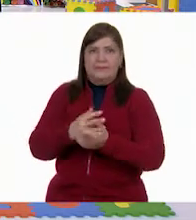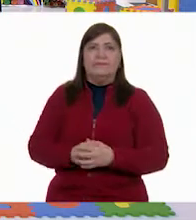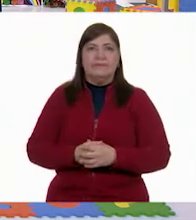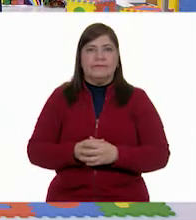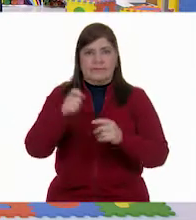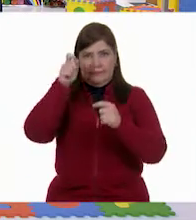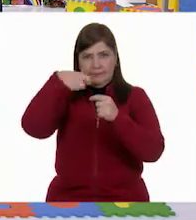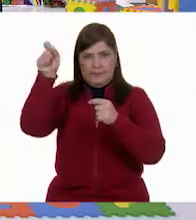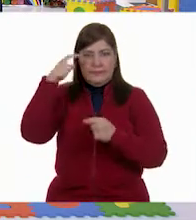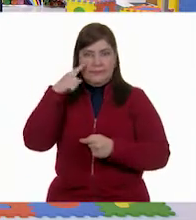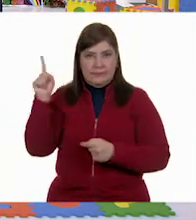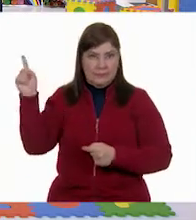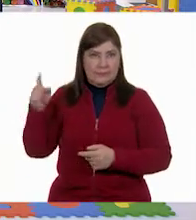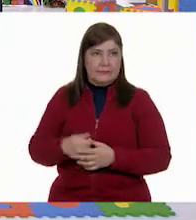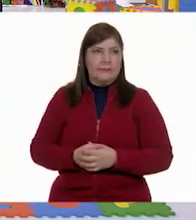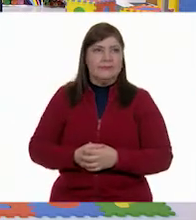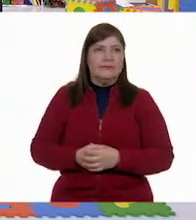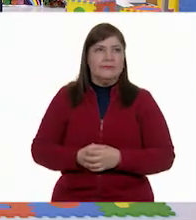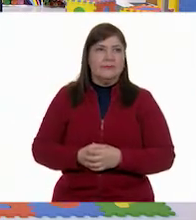16.